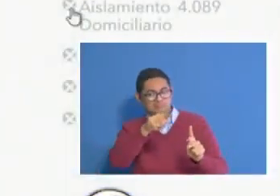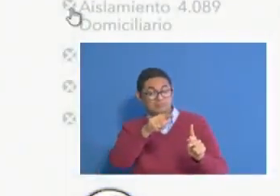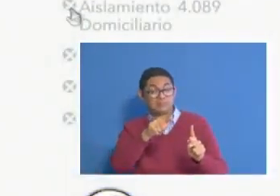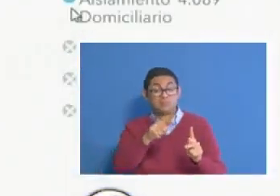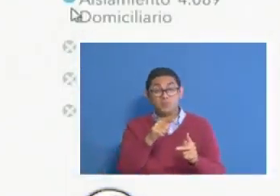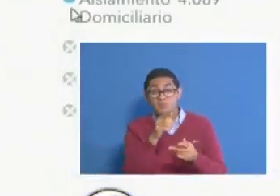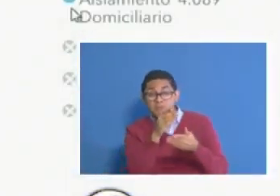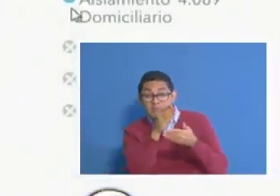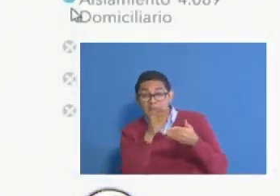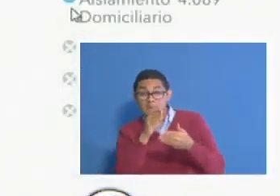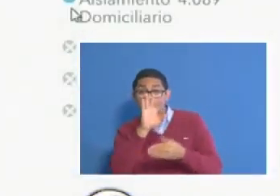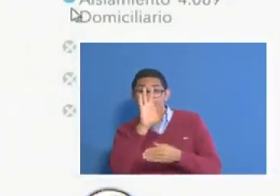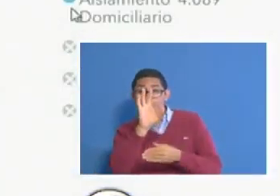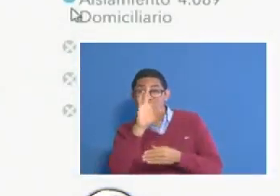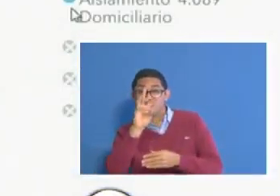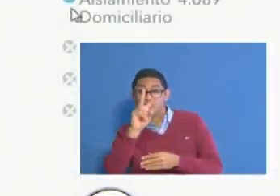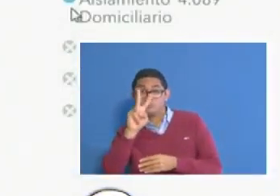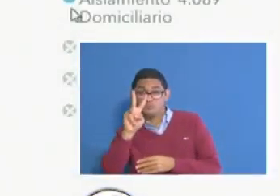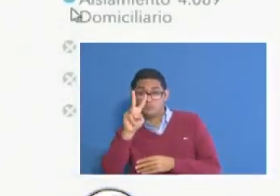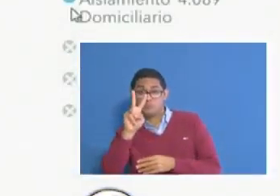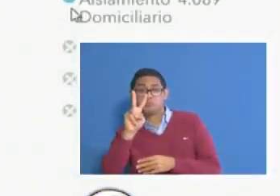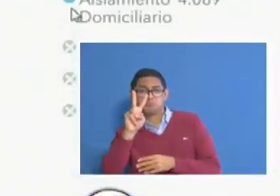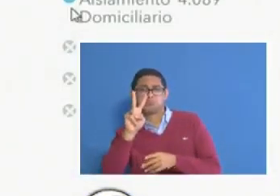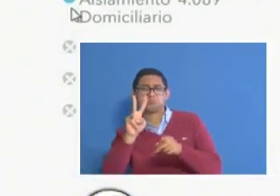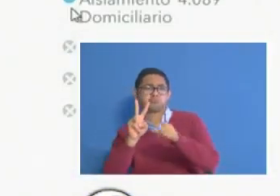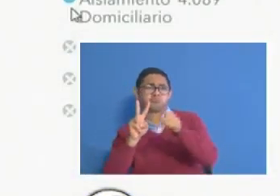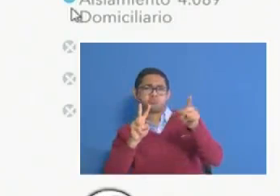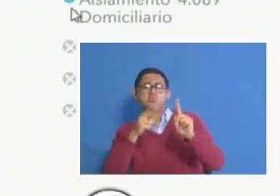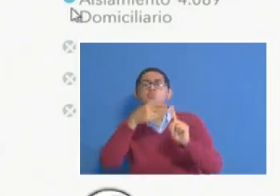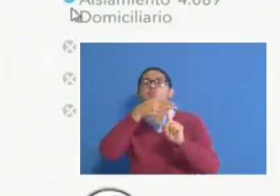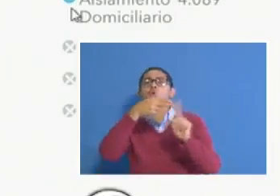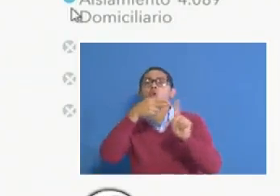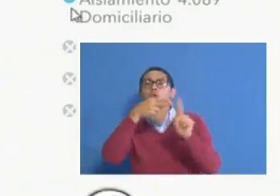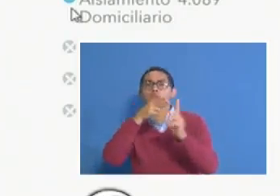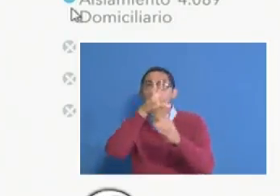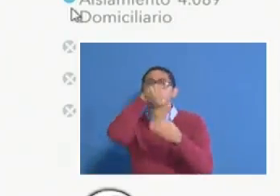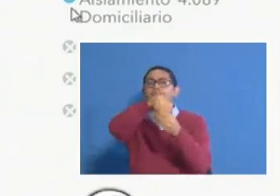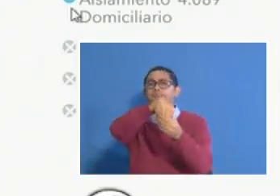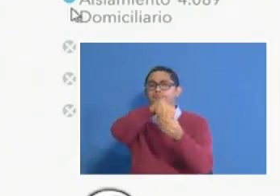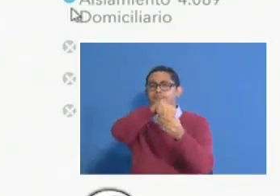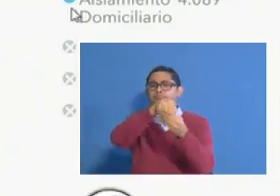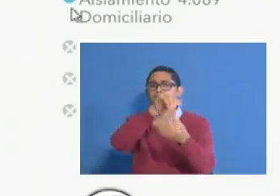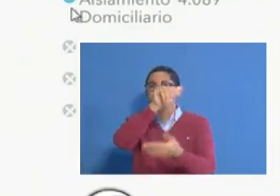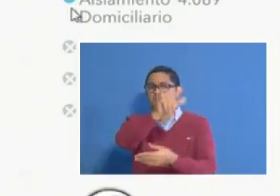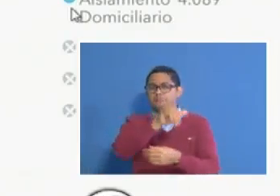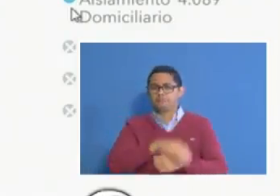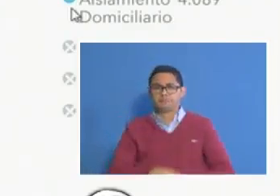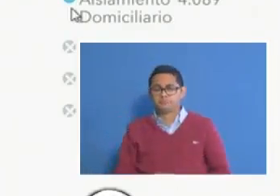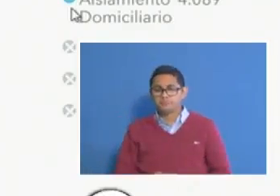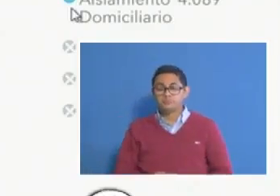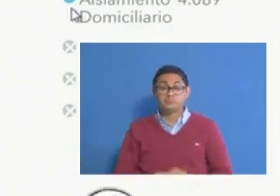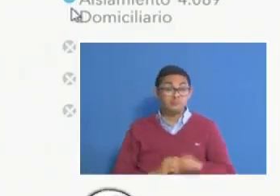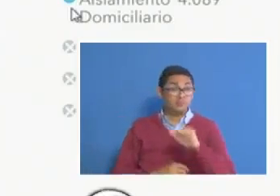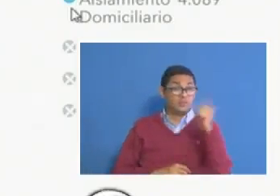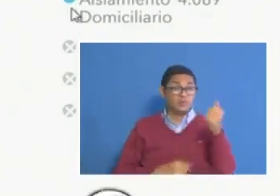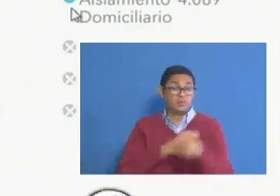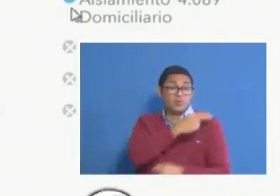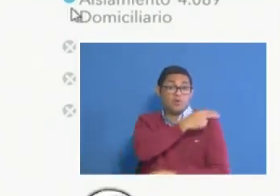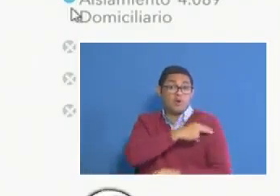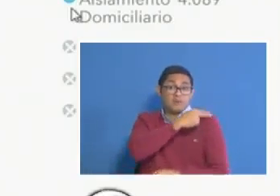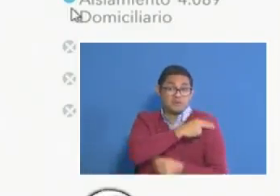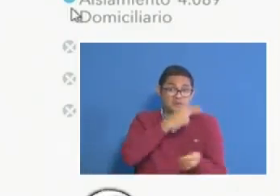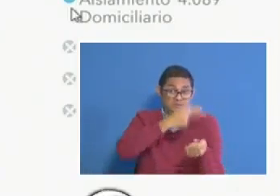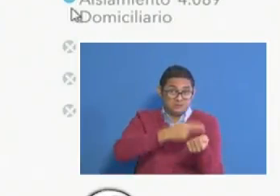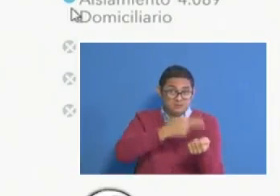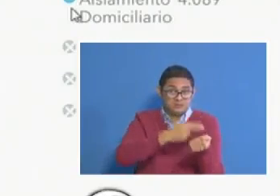962 se encuentran en hoteles. En hospitalización tenemos